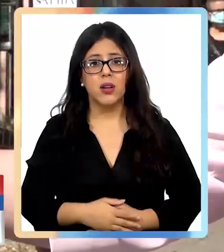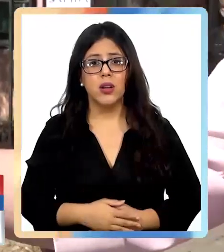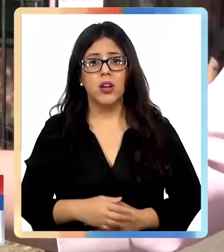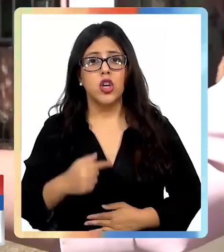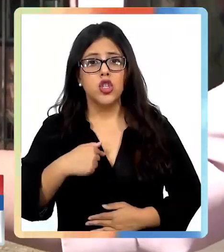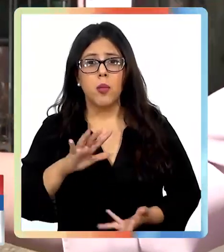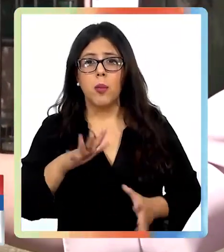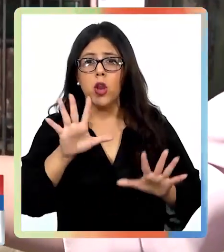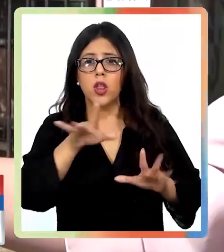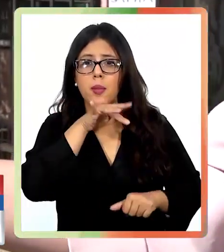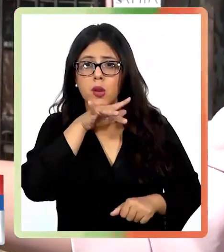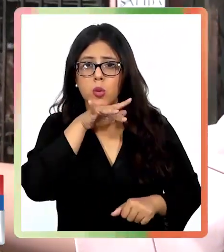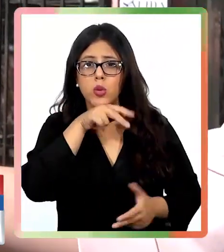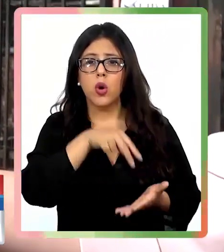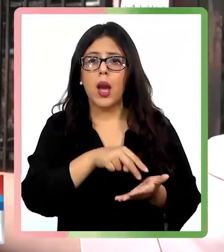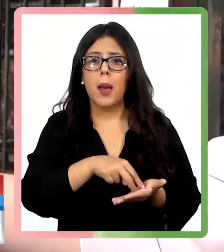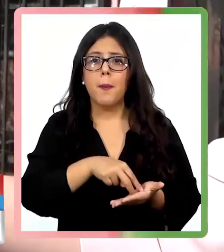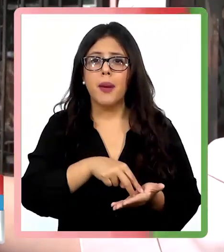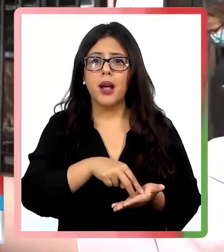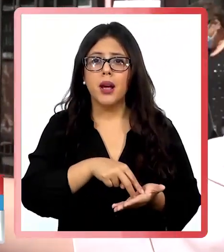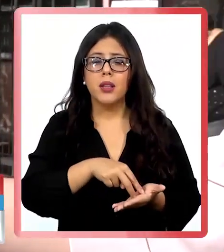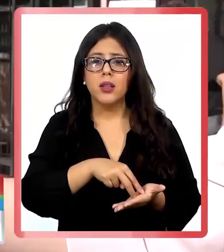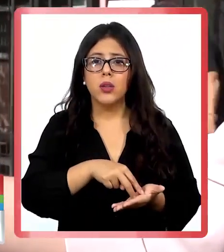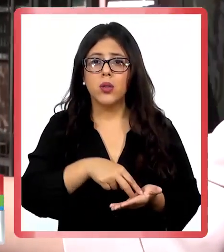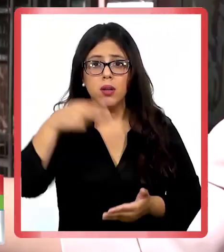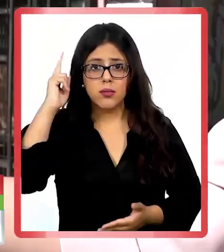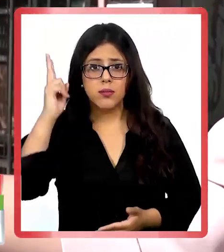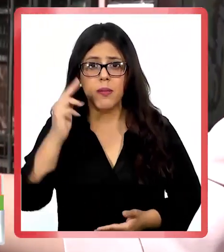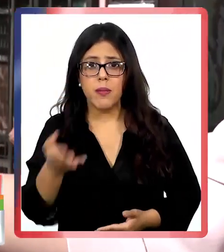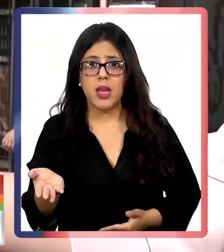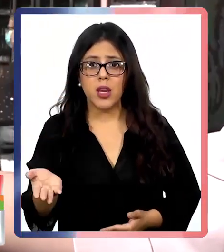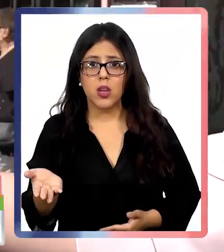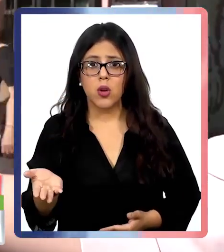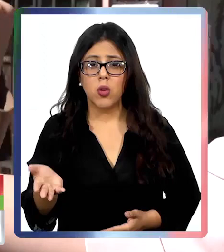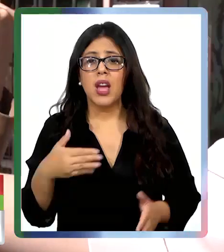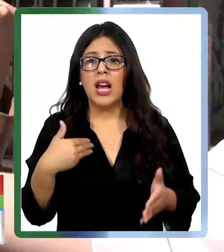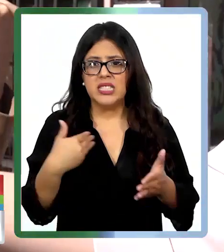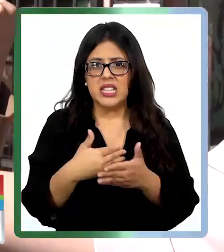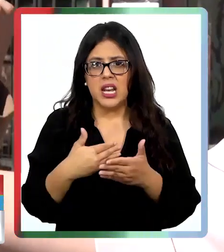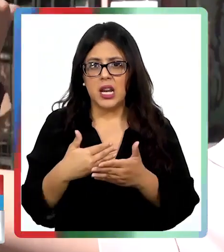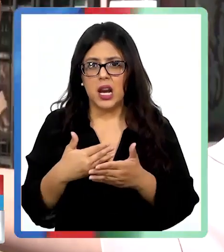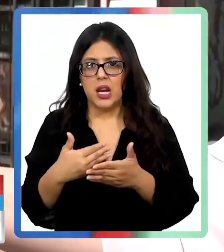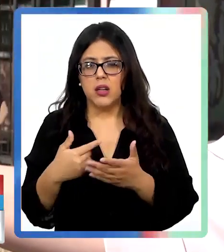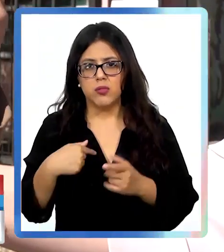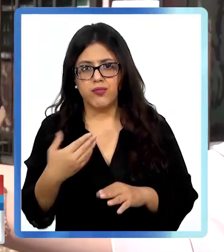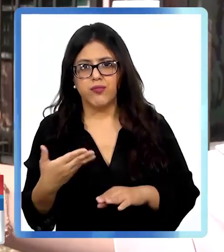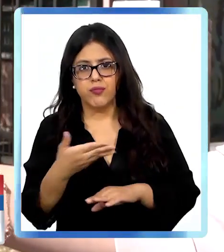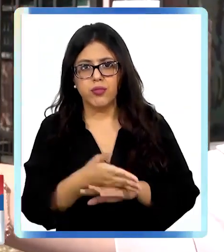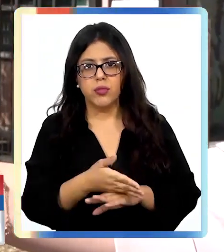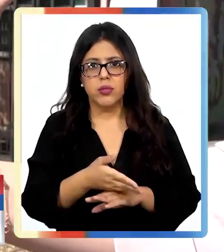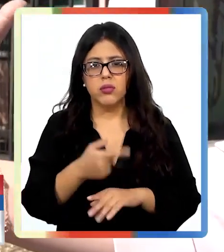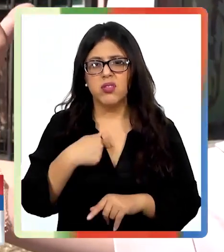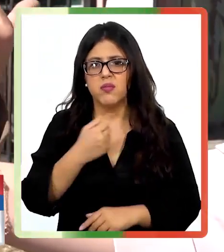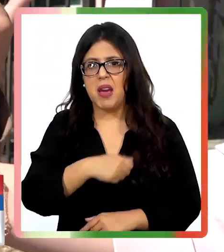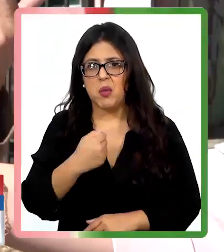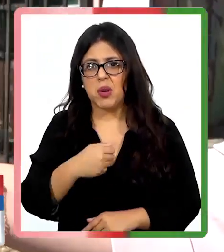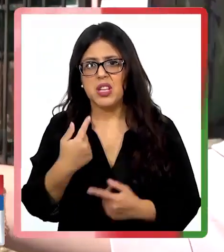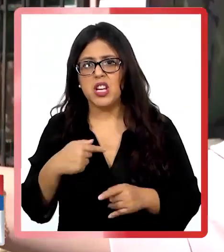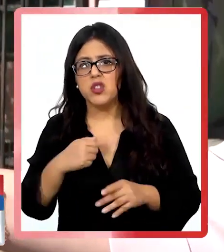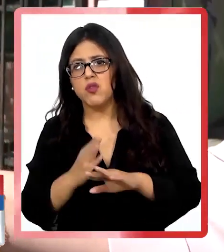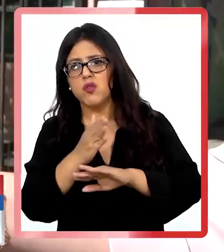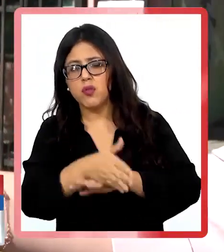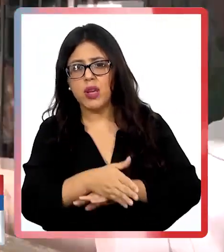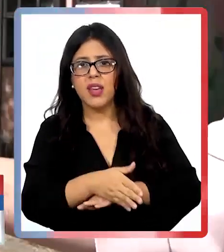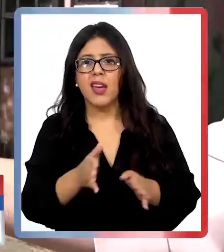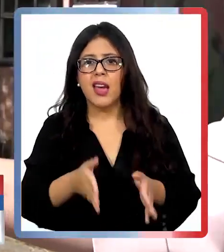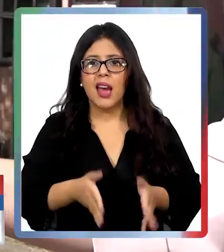Tuve aproximadamente 10 minutos esperando que pasara la 840 Sur que me deja más cerca. Y me aburrí, subí a la